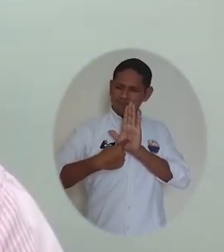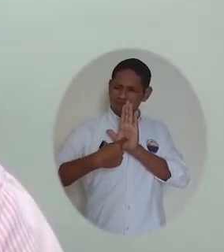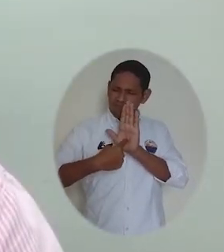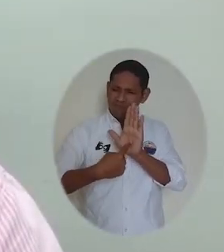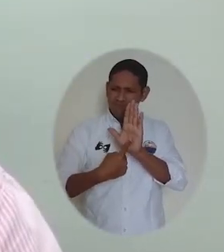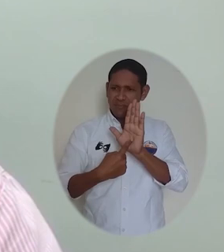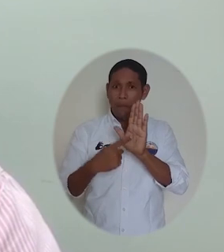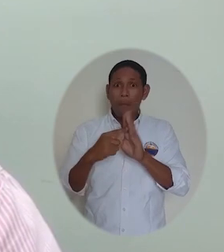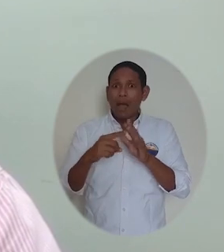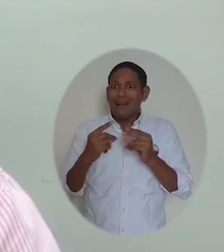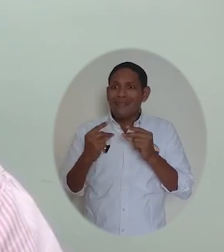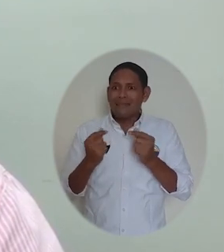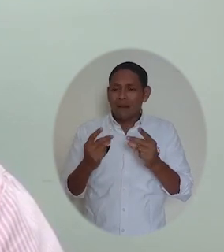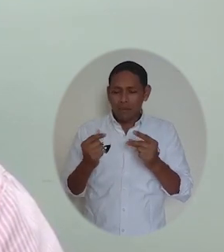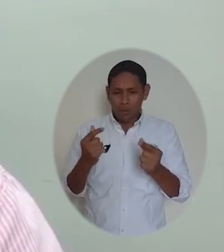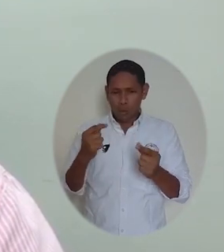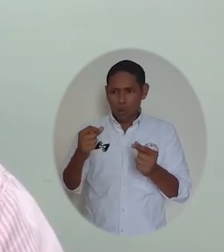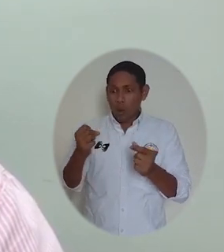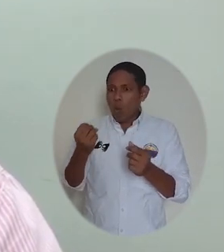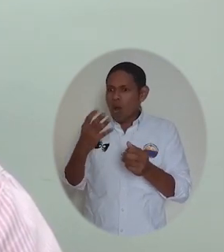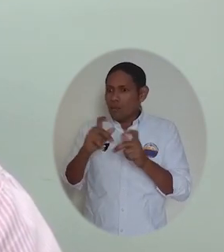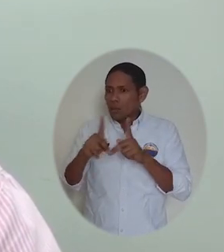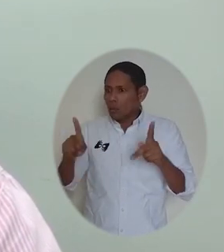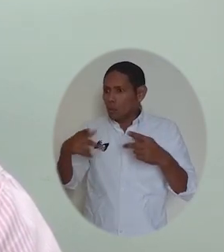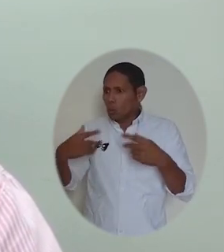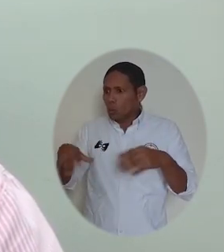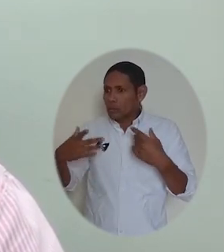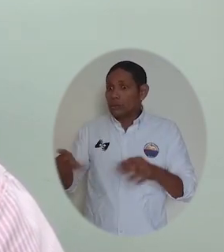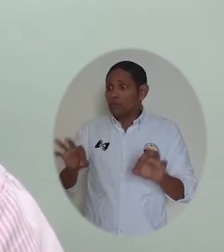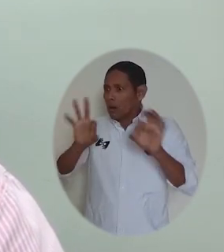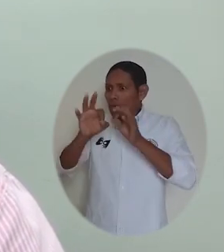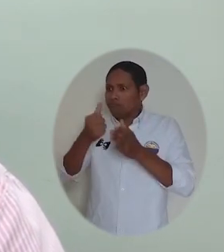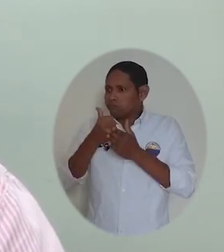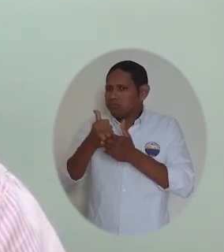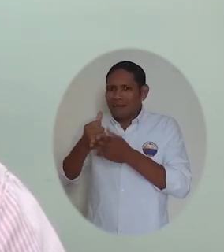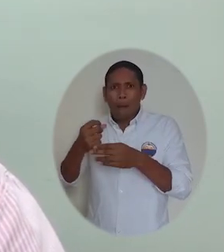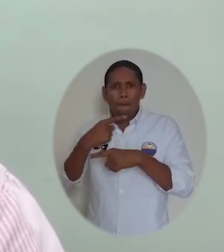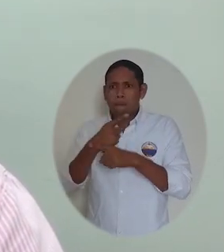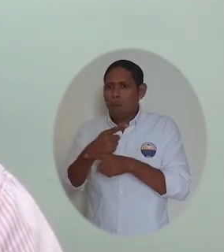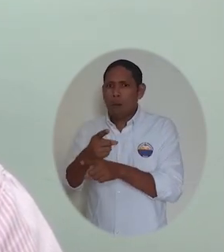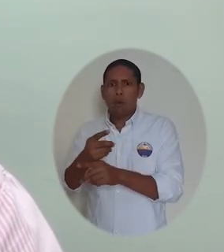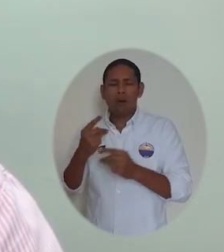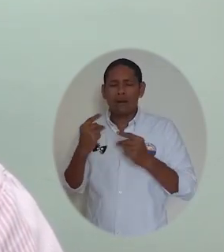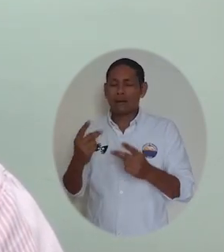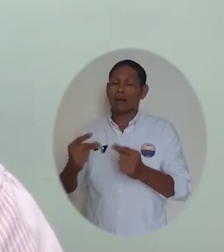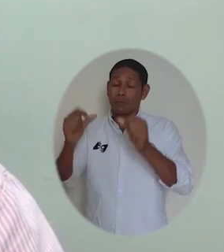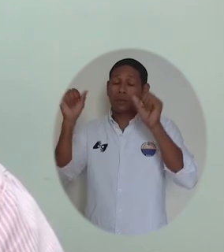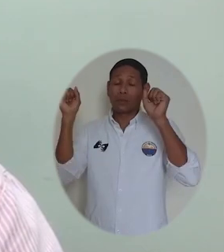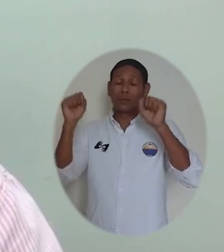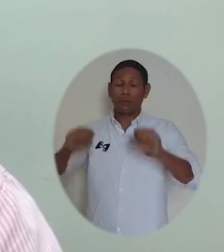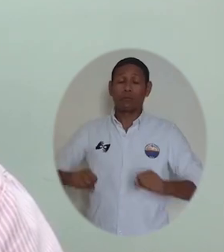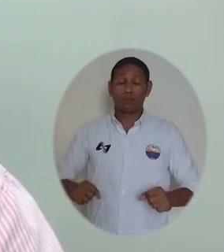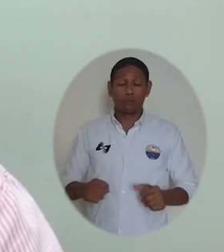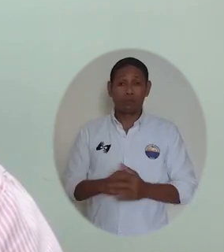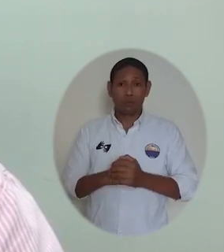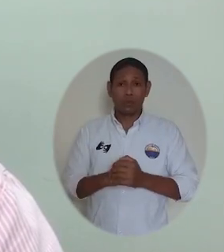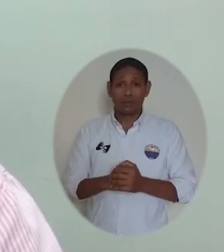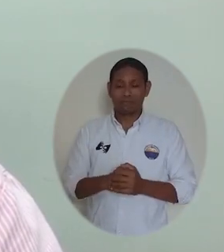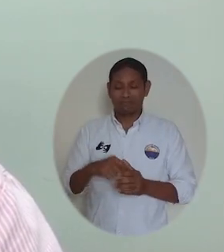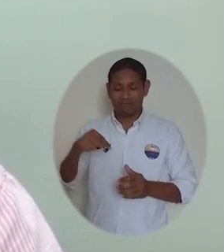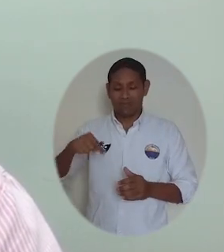mucha más rápida acción y gestión de la atención en salud del COVID-19